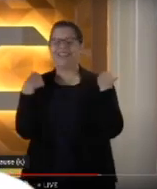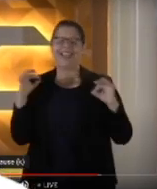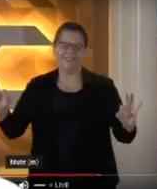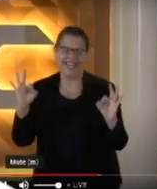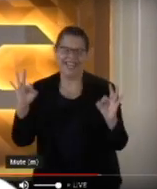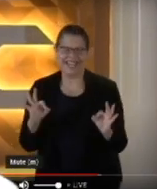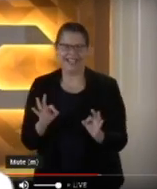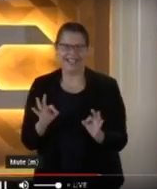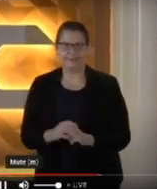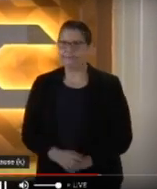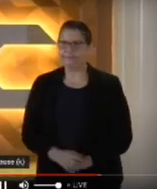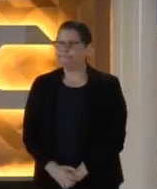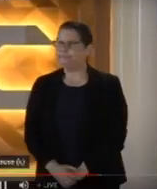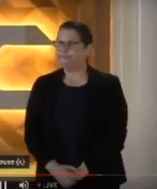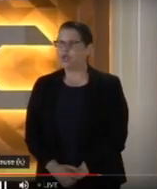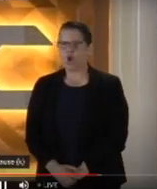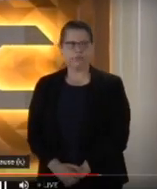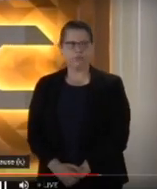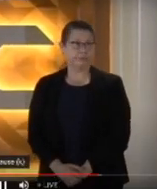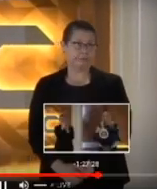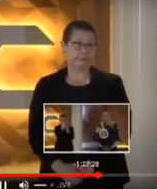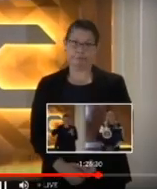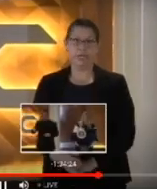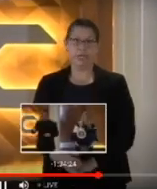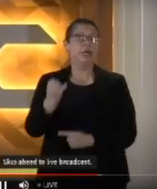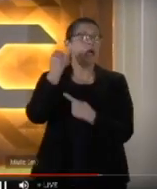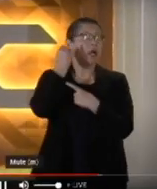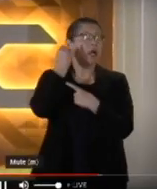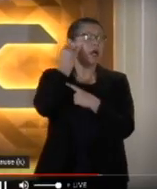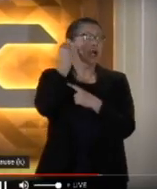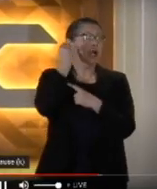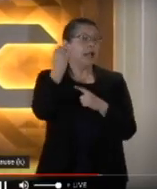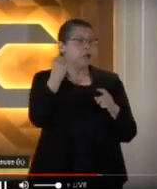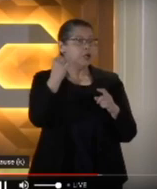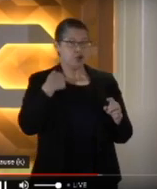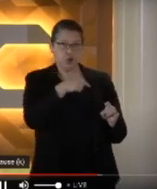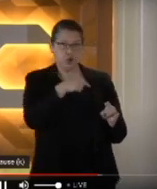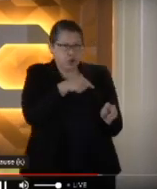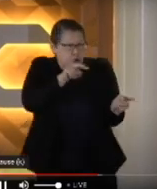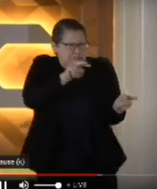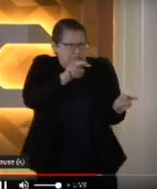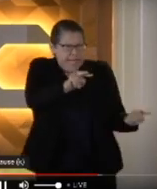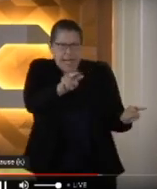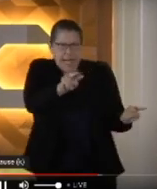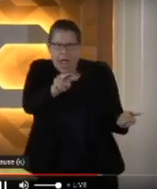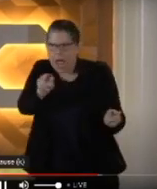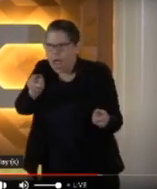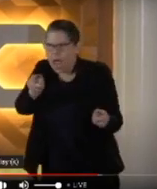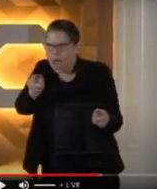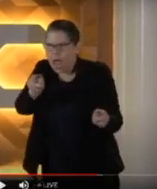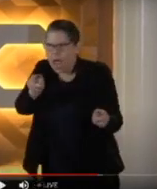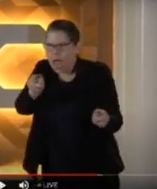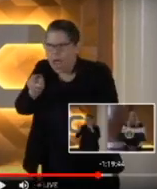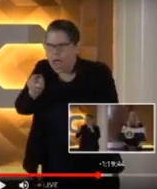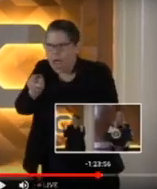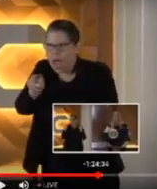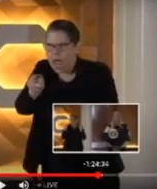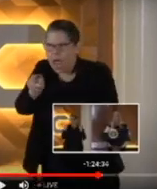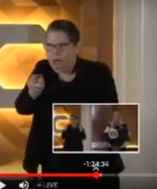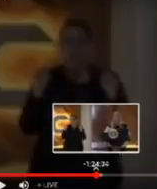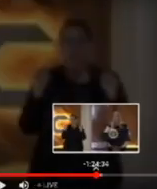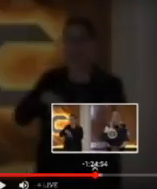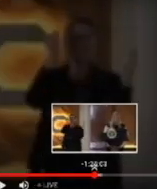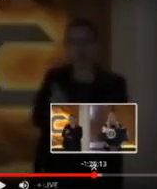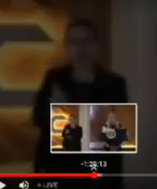entonces tenemos que tomar medidas más serias y severas con relación a las playas y no queremos hacerlo. No, no. Dale para atrás a eso.